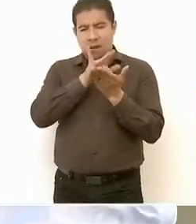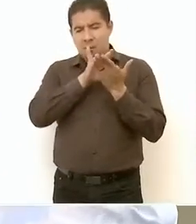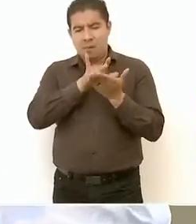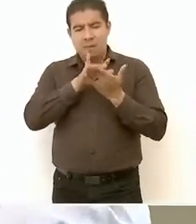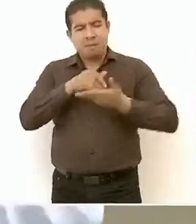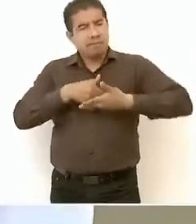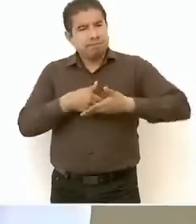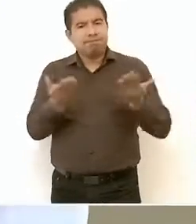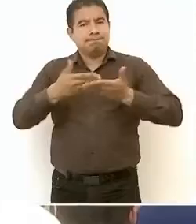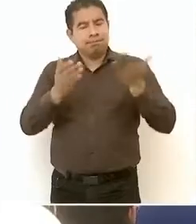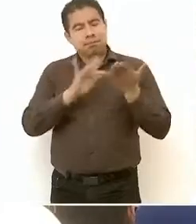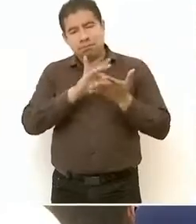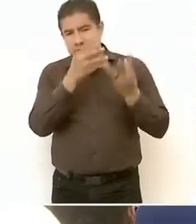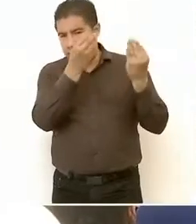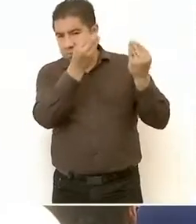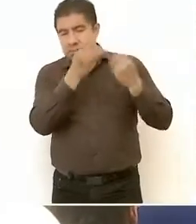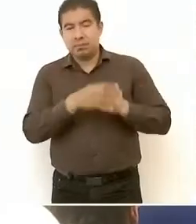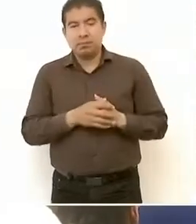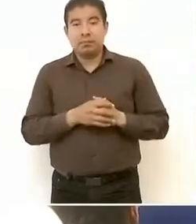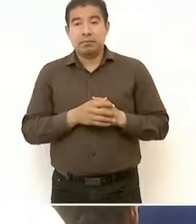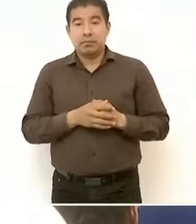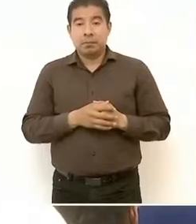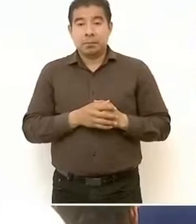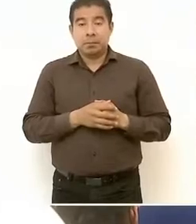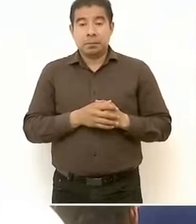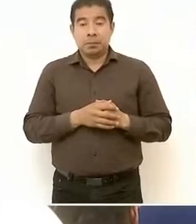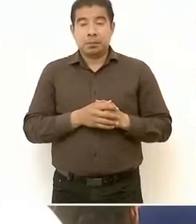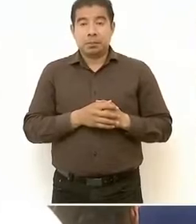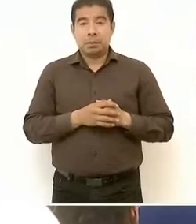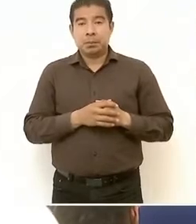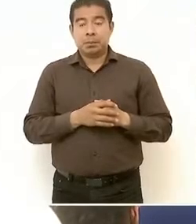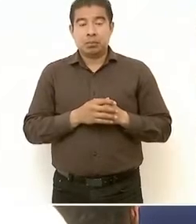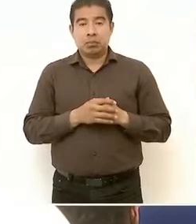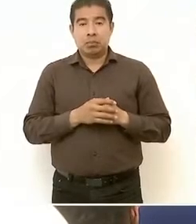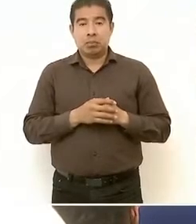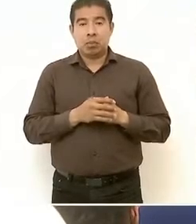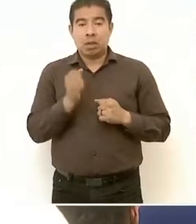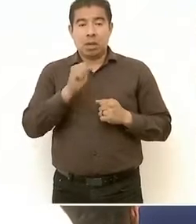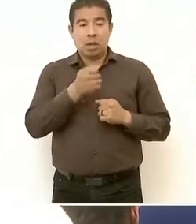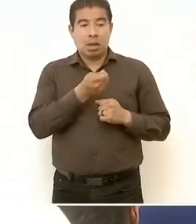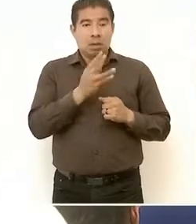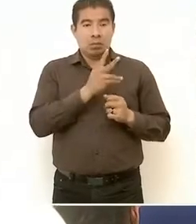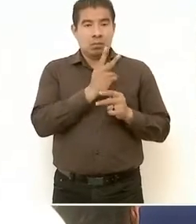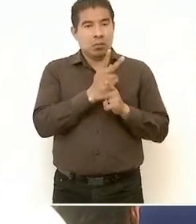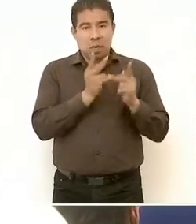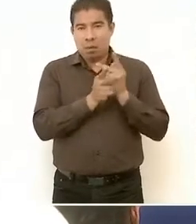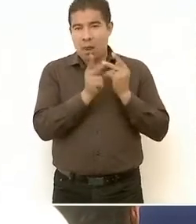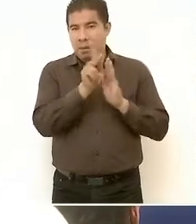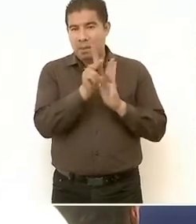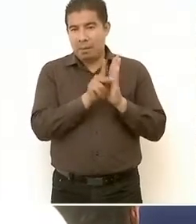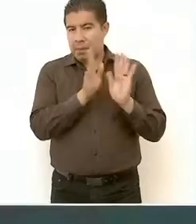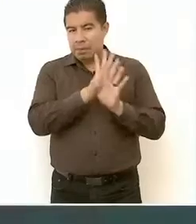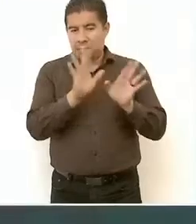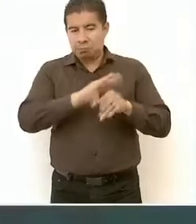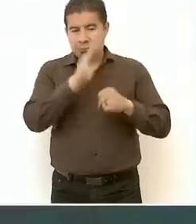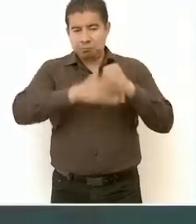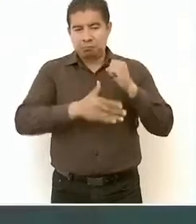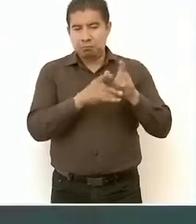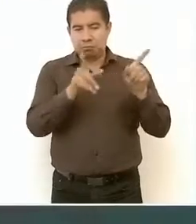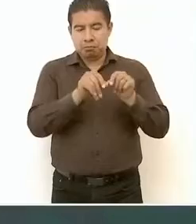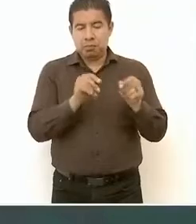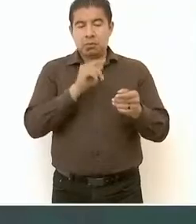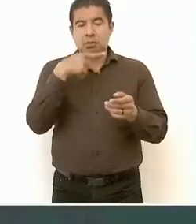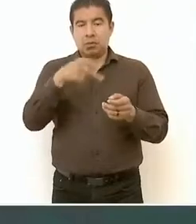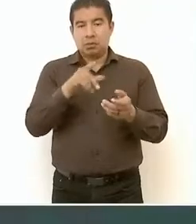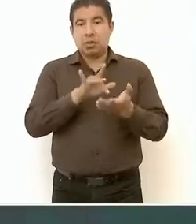después de que terminan la preparatoria pública, que tienen su beca, que reciben los jóvenes directamente,